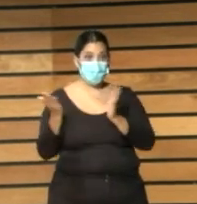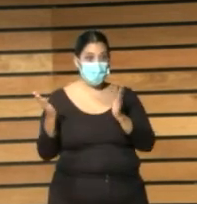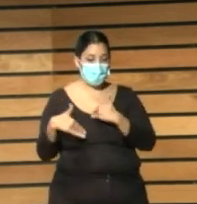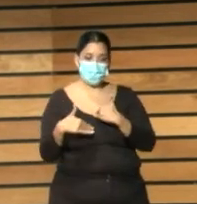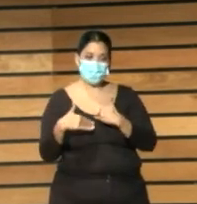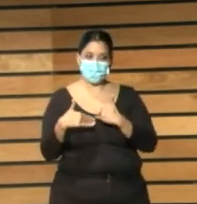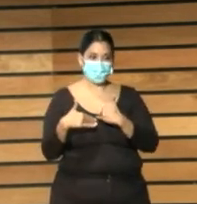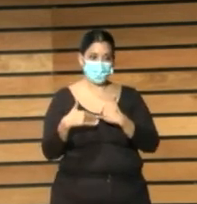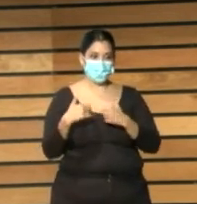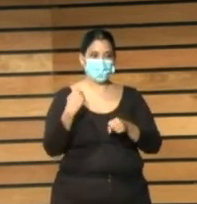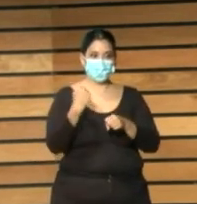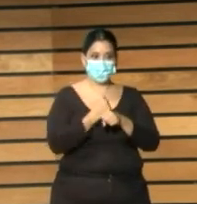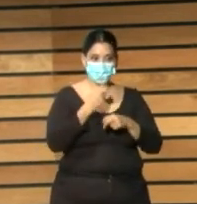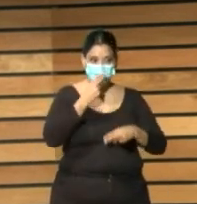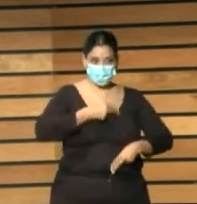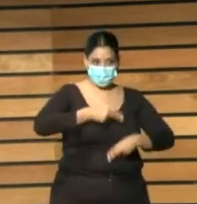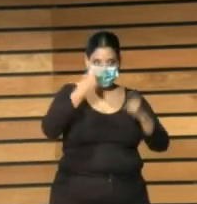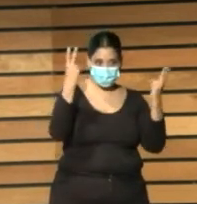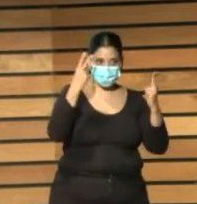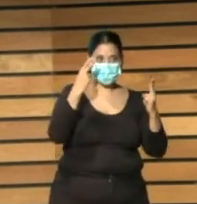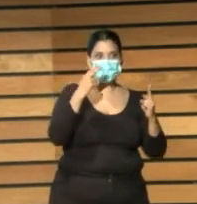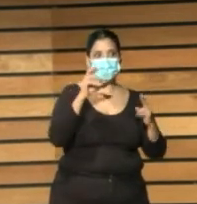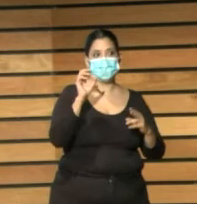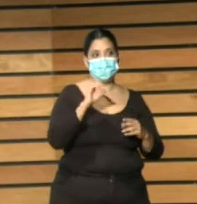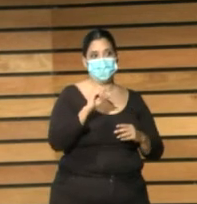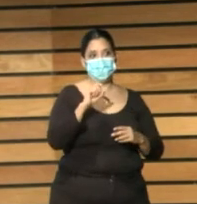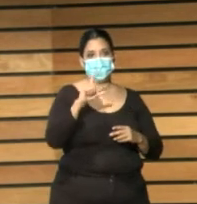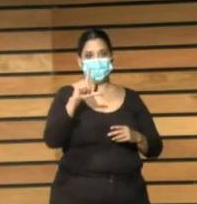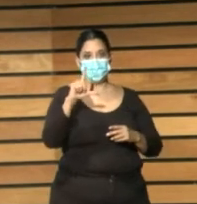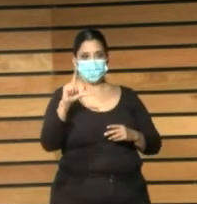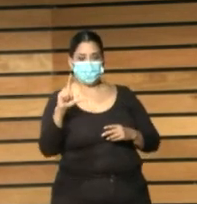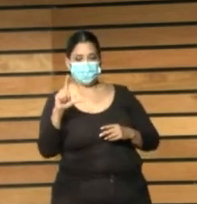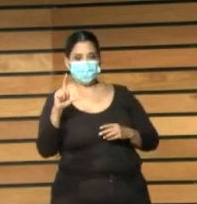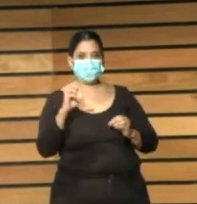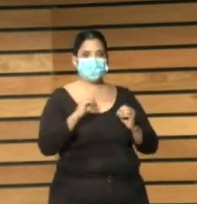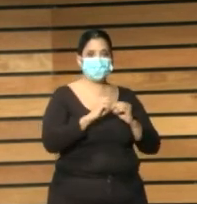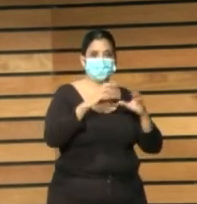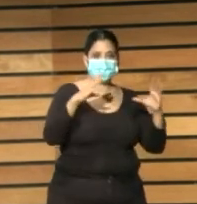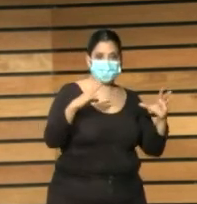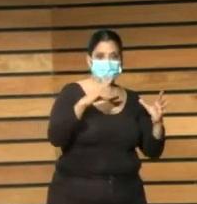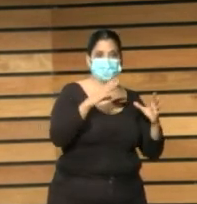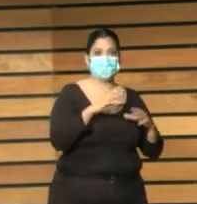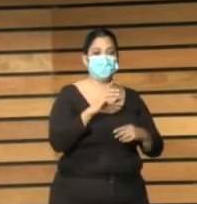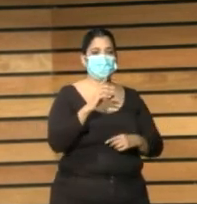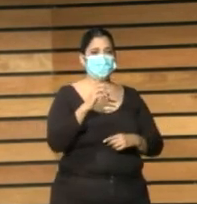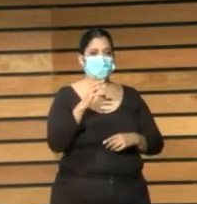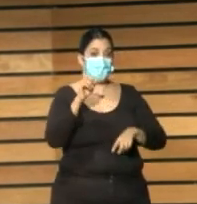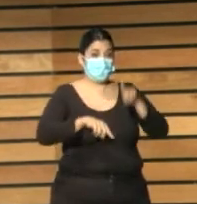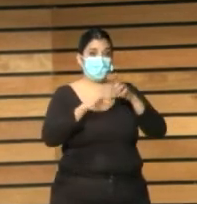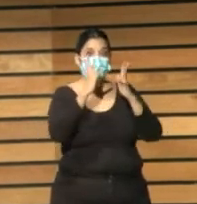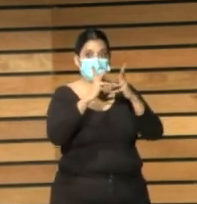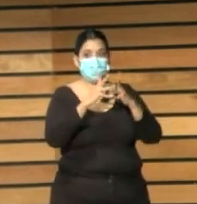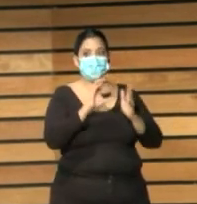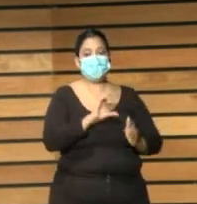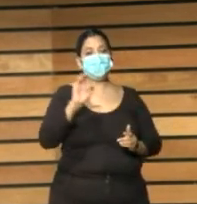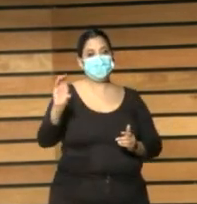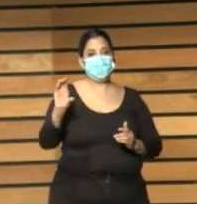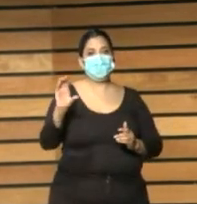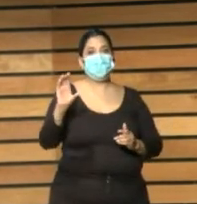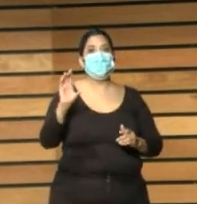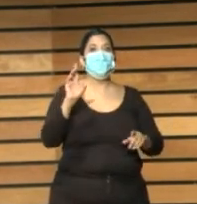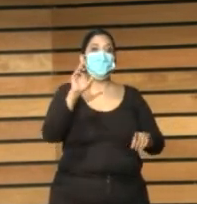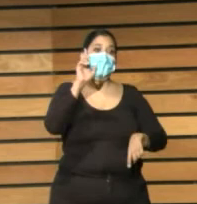contratados por la administración las empresas evidentemente son empresas están en su derecho a querer ganar dinero pero nunca a costa de